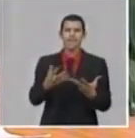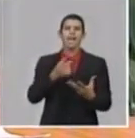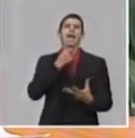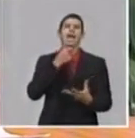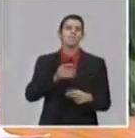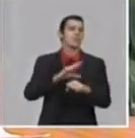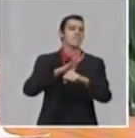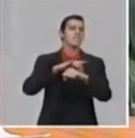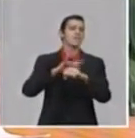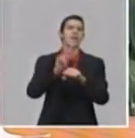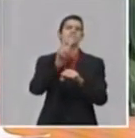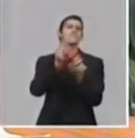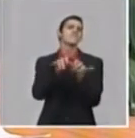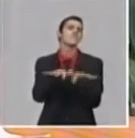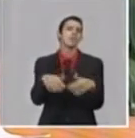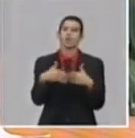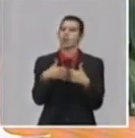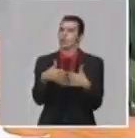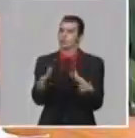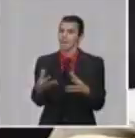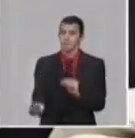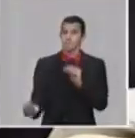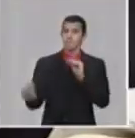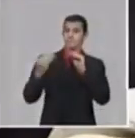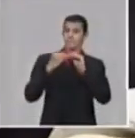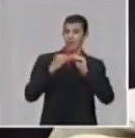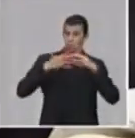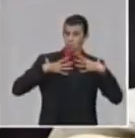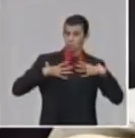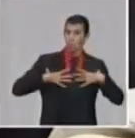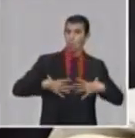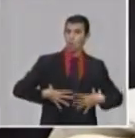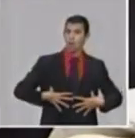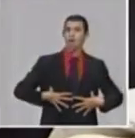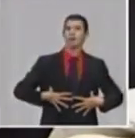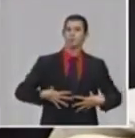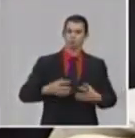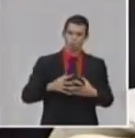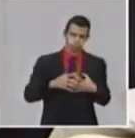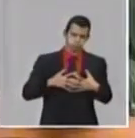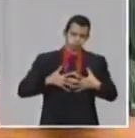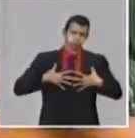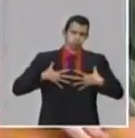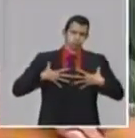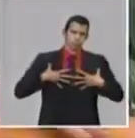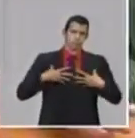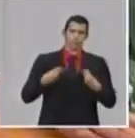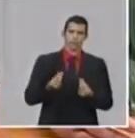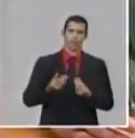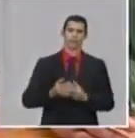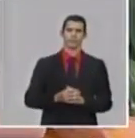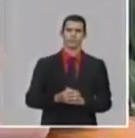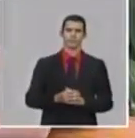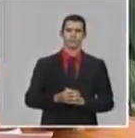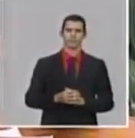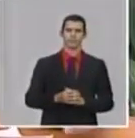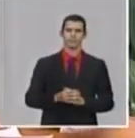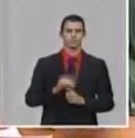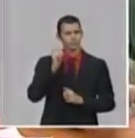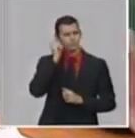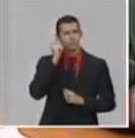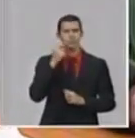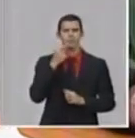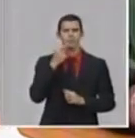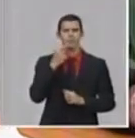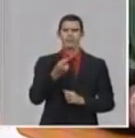ser un virus. ¿Esa inflamación, doctora, es en todo el cuerpo o es solo en los pulmones? Cuando nos estamos invadiendo un virus, en dependencia